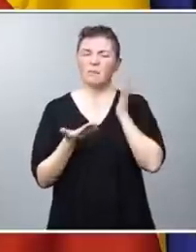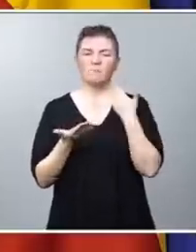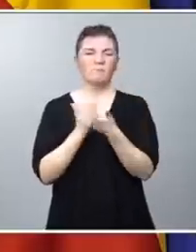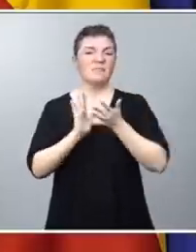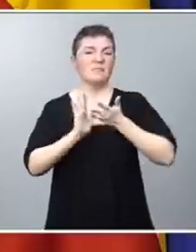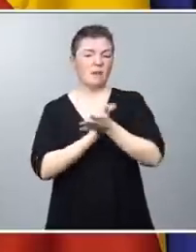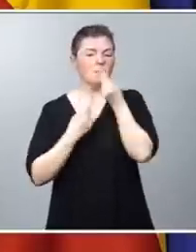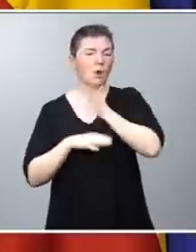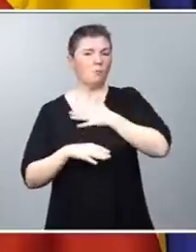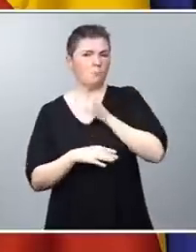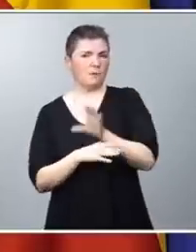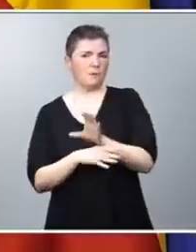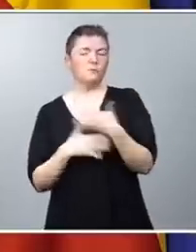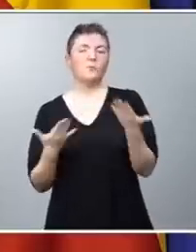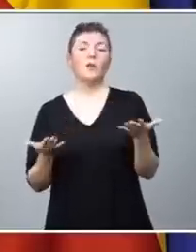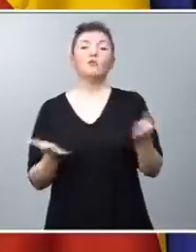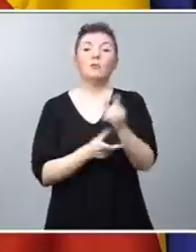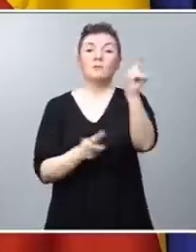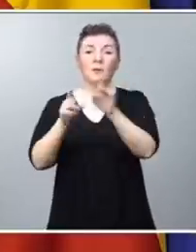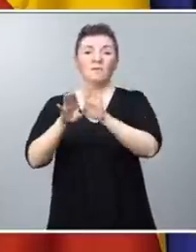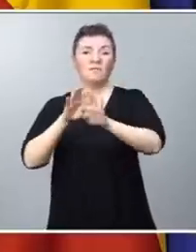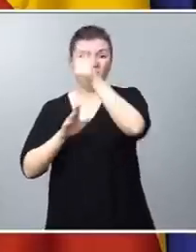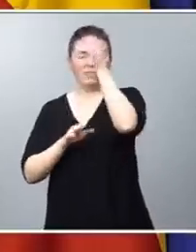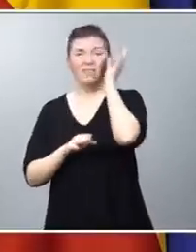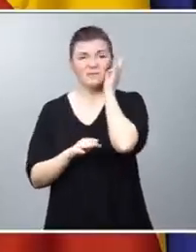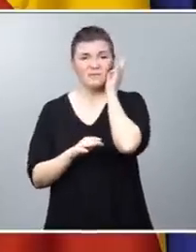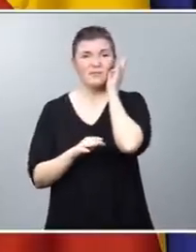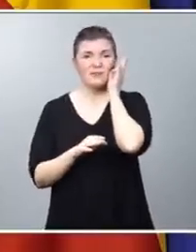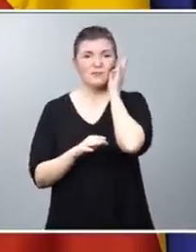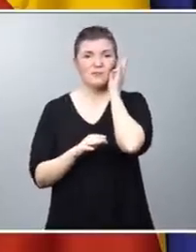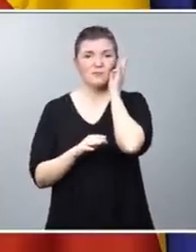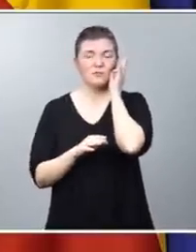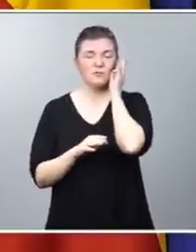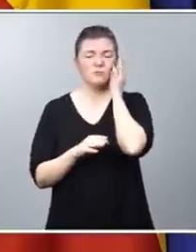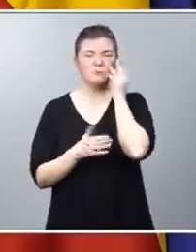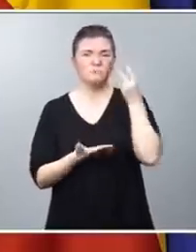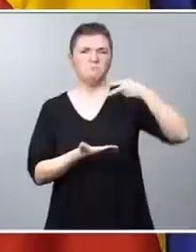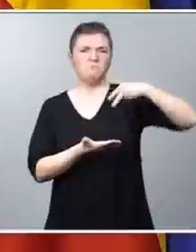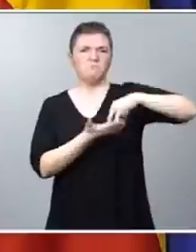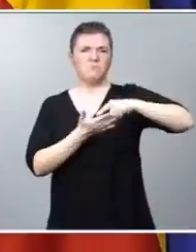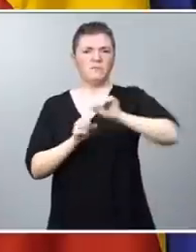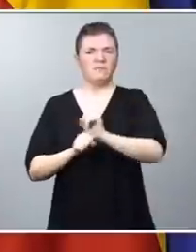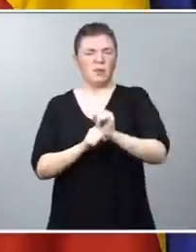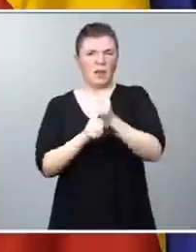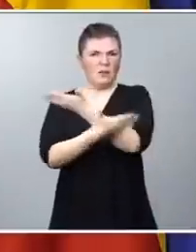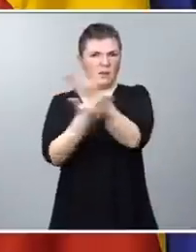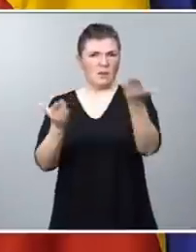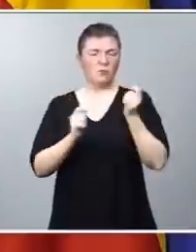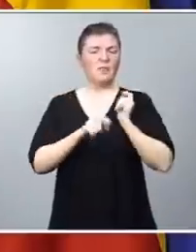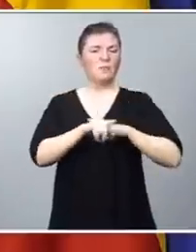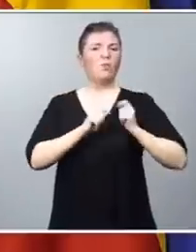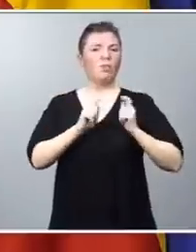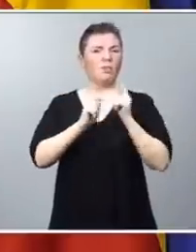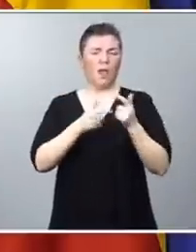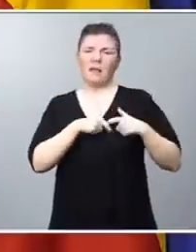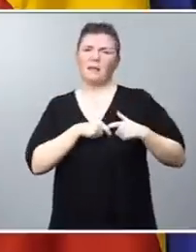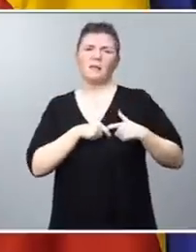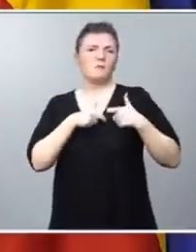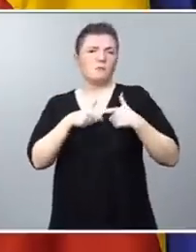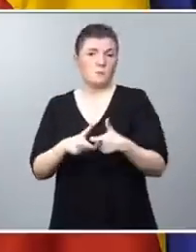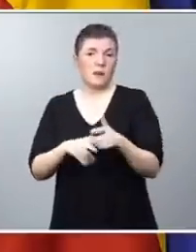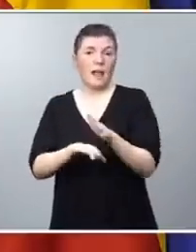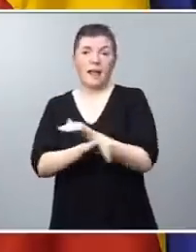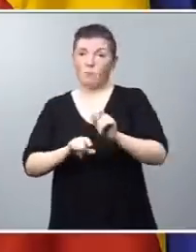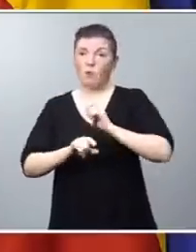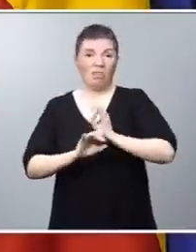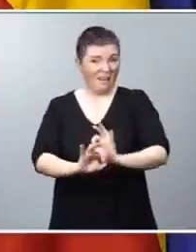país, que son todos aquellos vecinos y vecinas que han puesto el cuerpo por los demás, que han dado su tiempo generosamente y a cambio de nada más